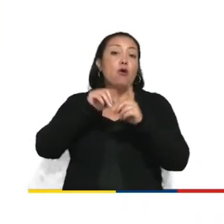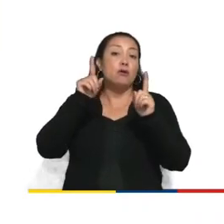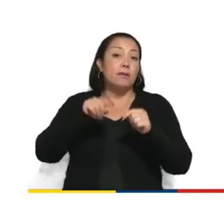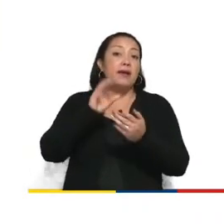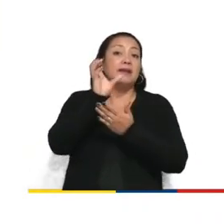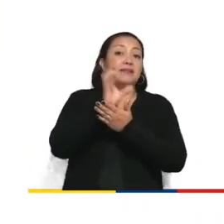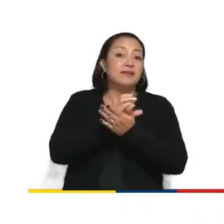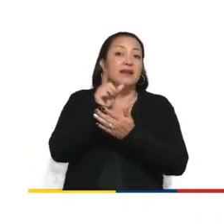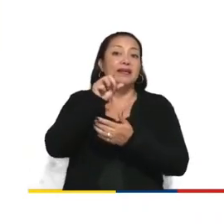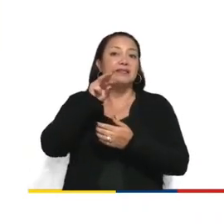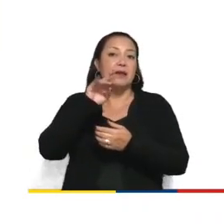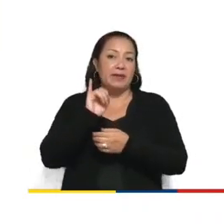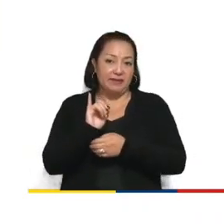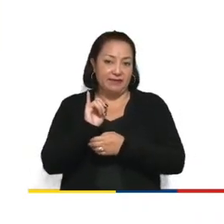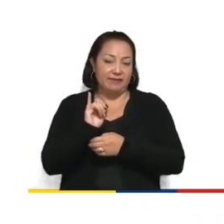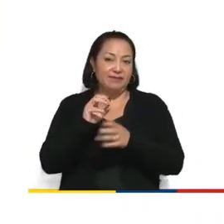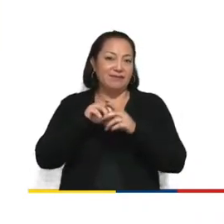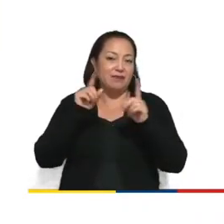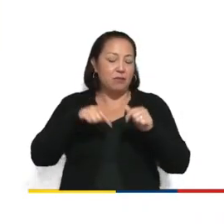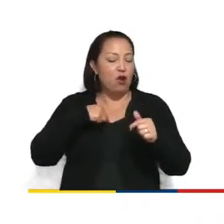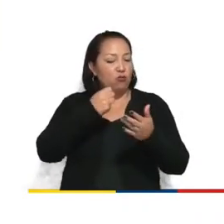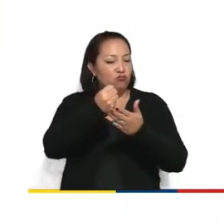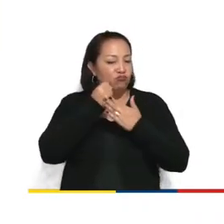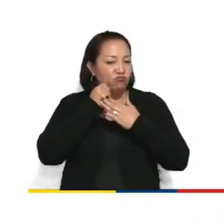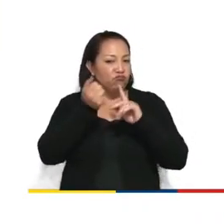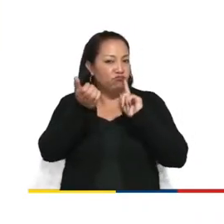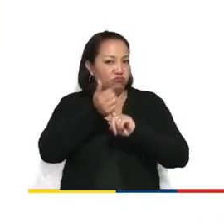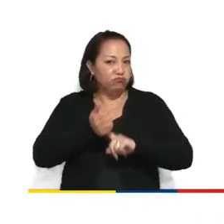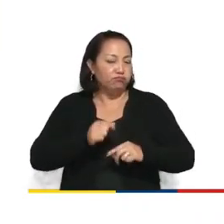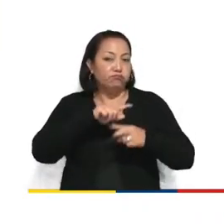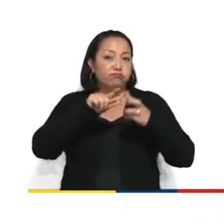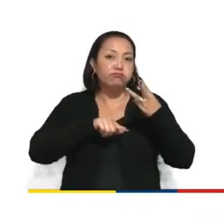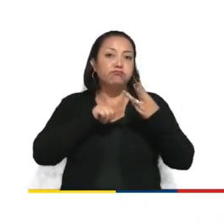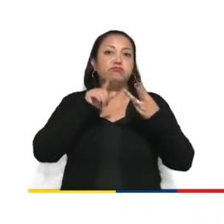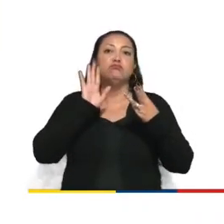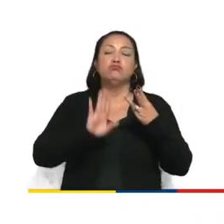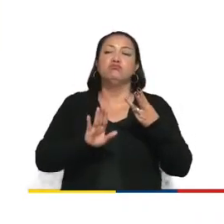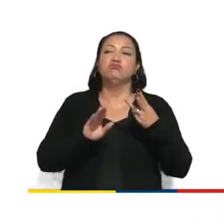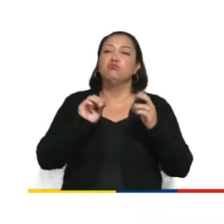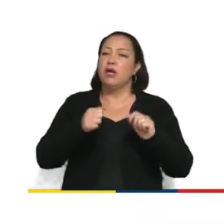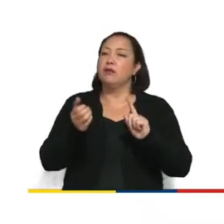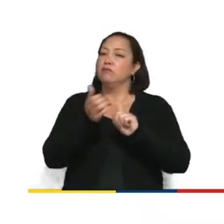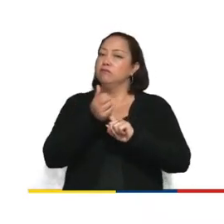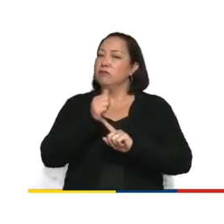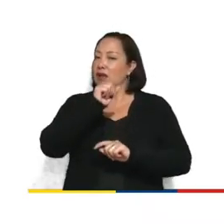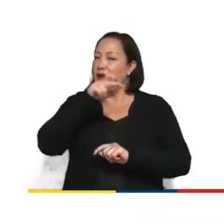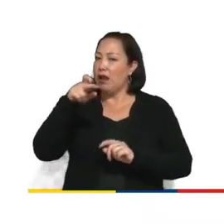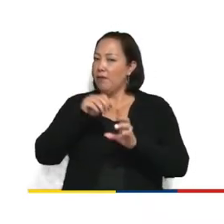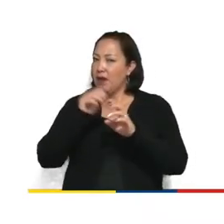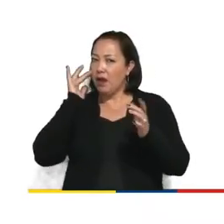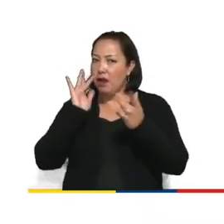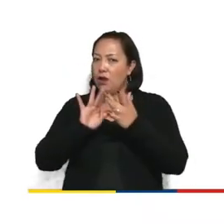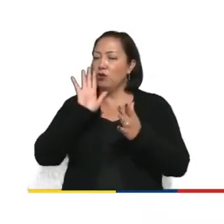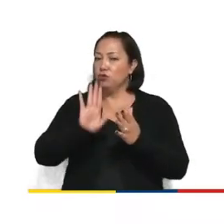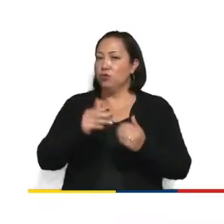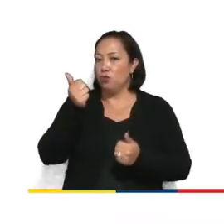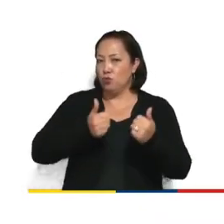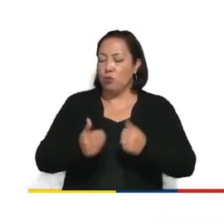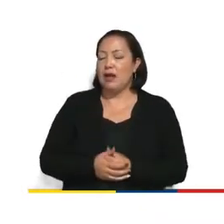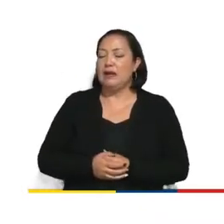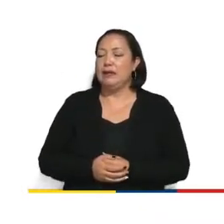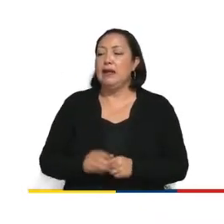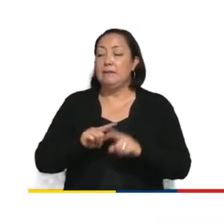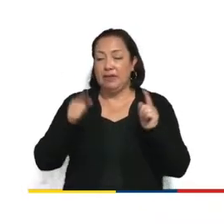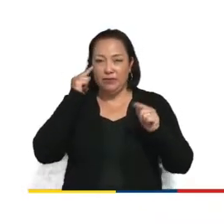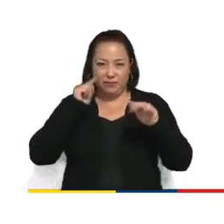SNI puede ayudarnos a identificar el tipo de aplicación. Sin embargo, miremos